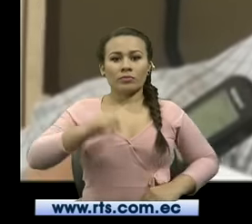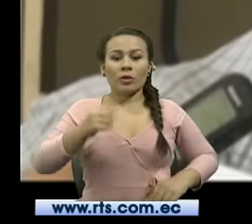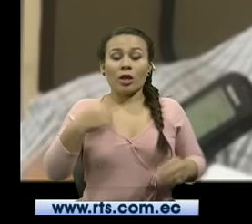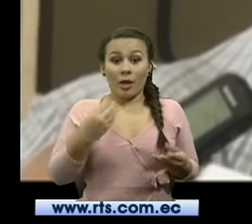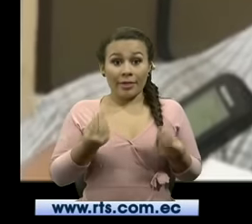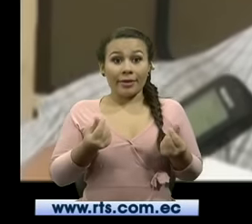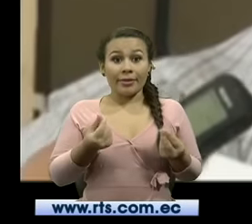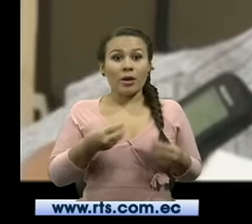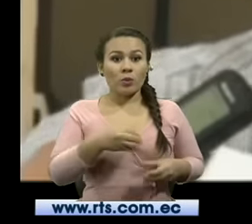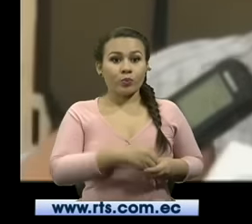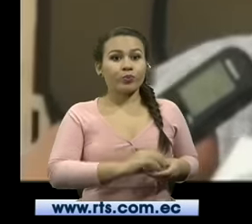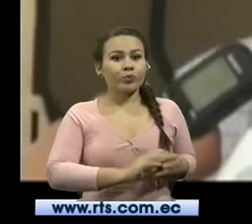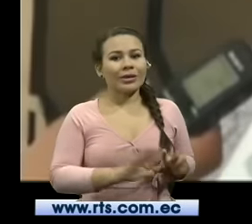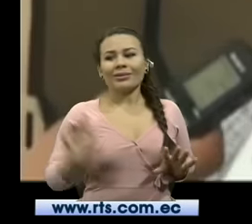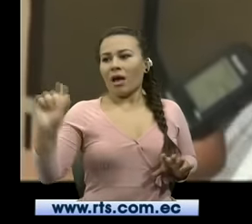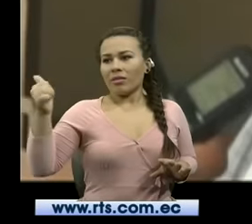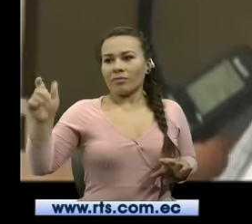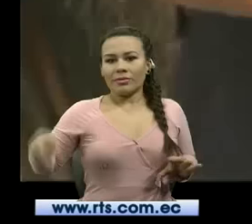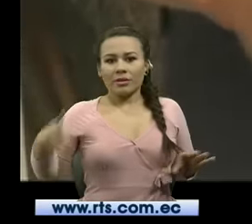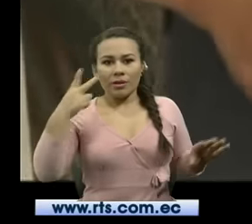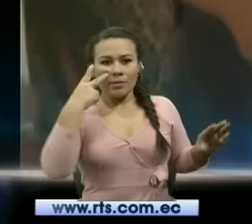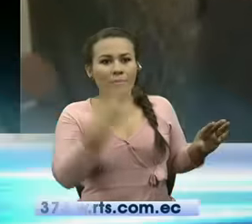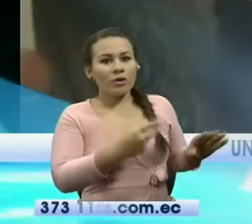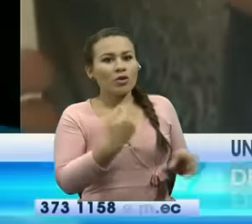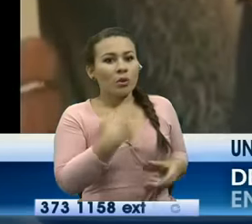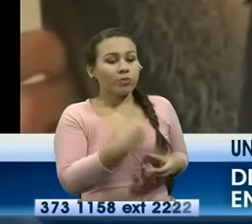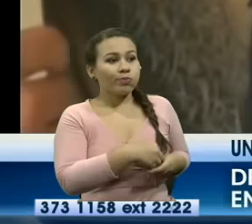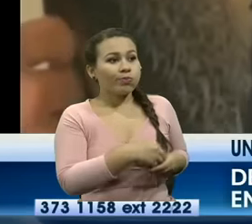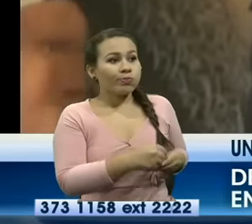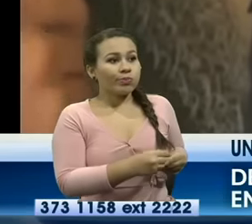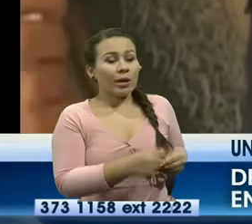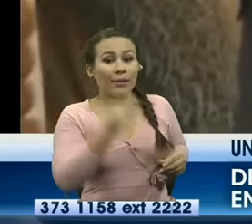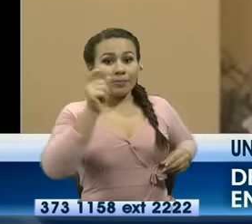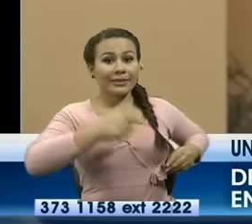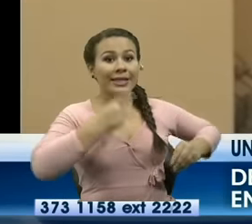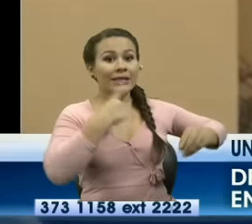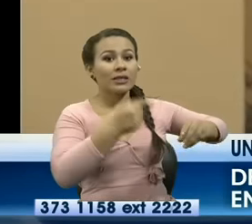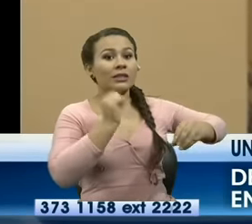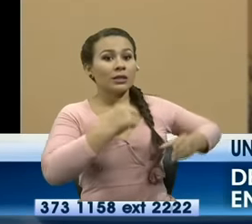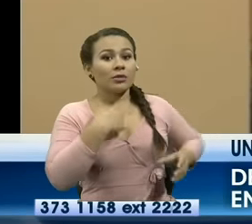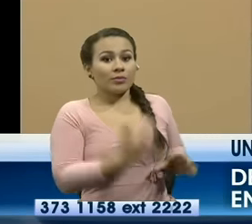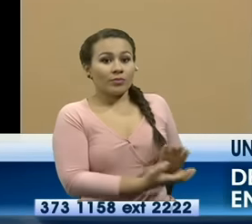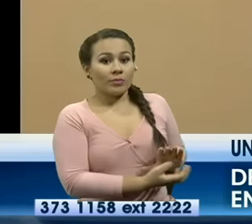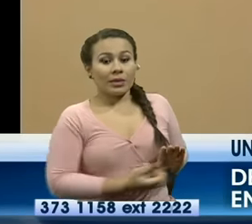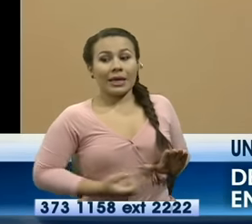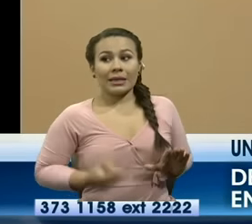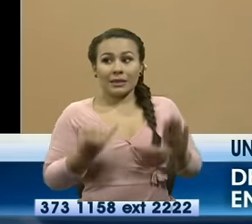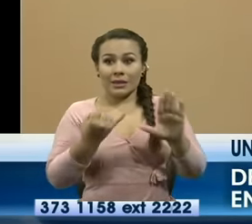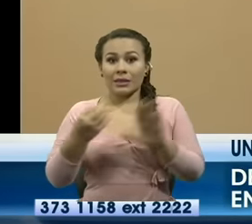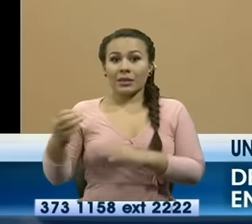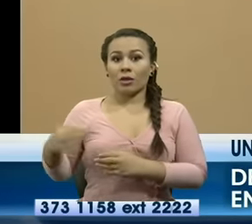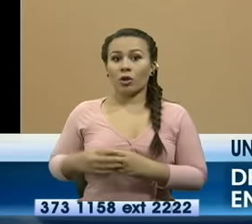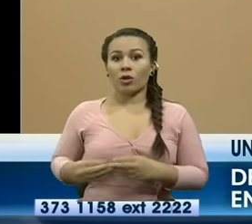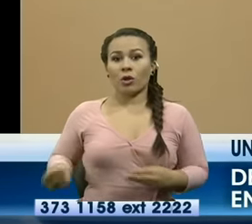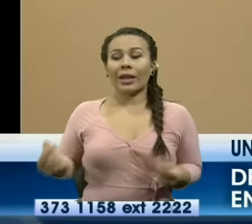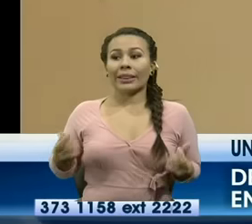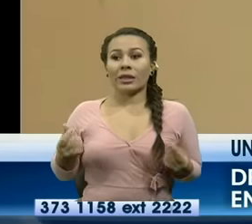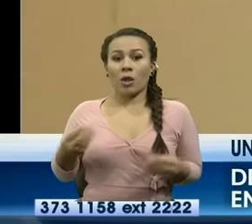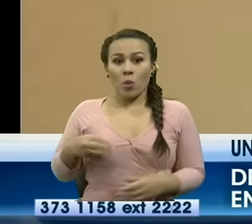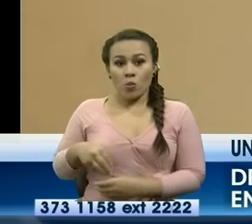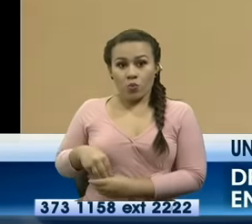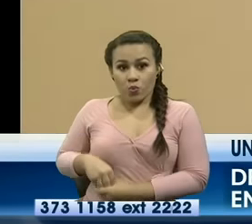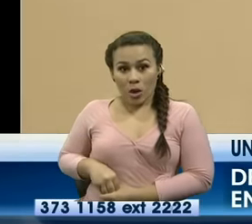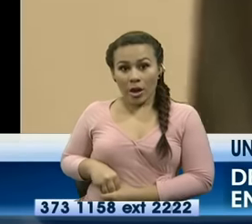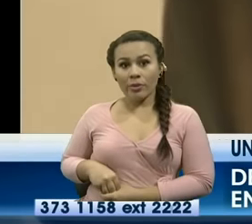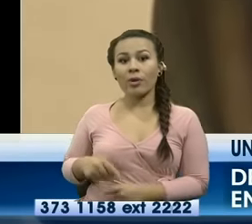pero ya me habían visto que estaba sacando plata el perjudicado dice que retiró la cantidad de 600 dólares el dinero él lo guardó